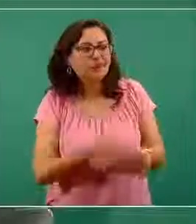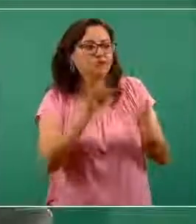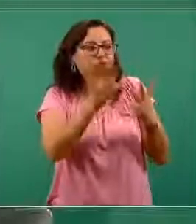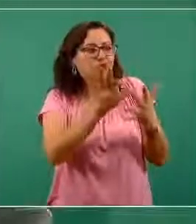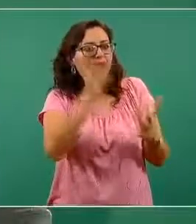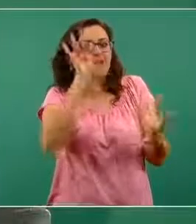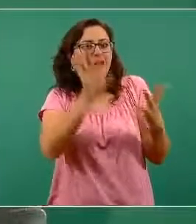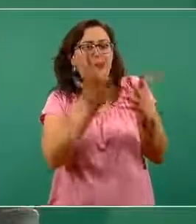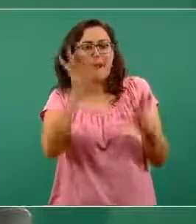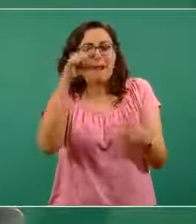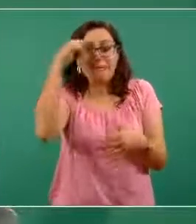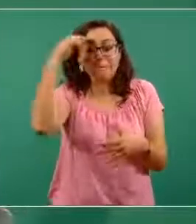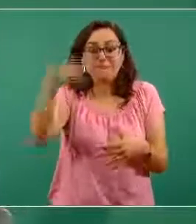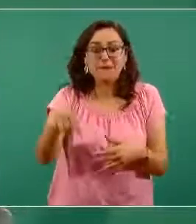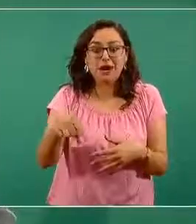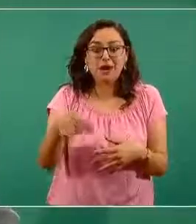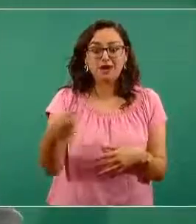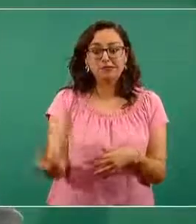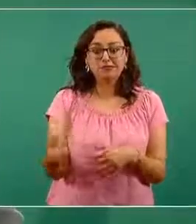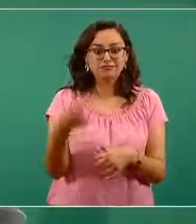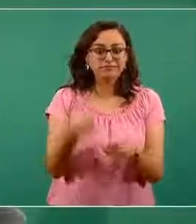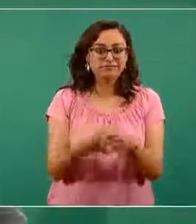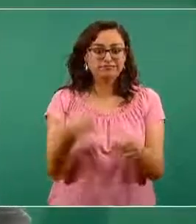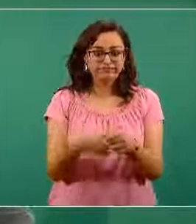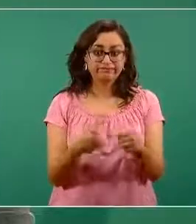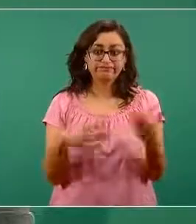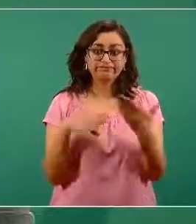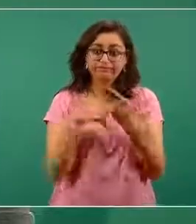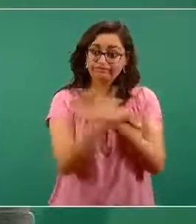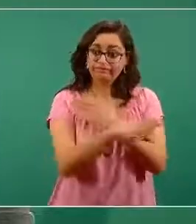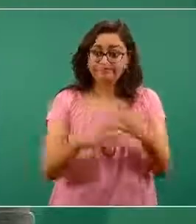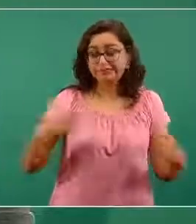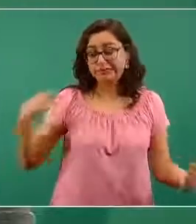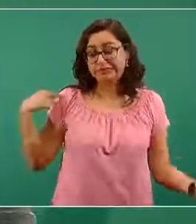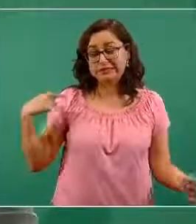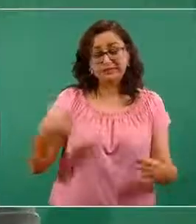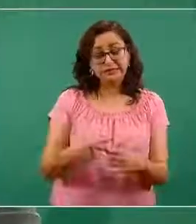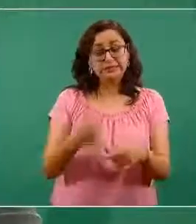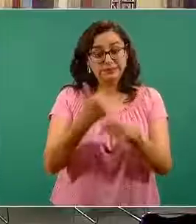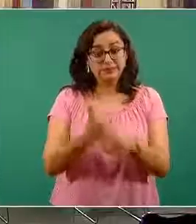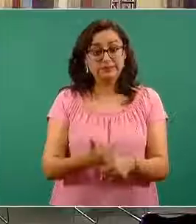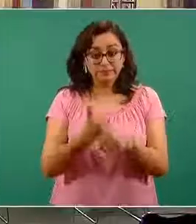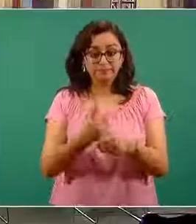esta enfermedad que tantos estragos sociales ha hecho.